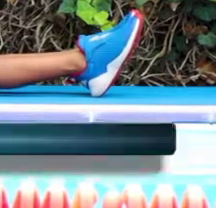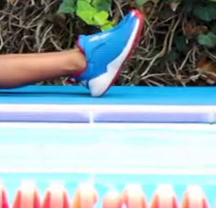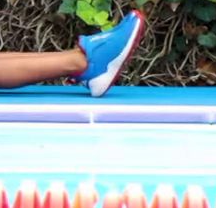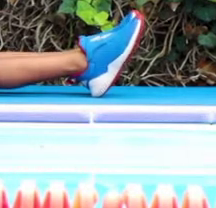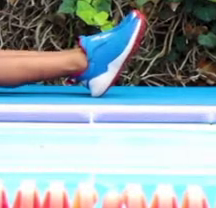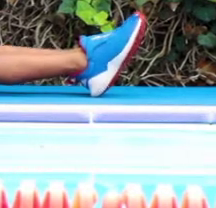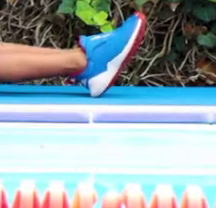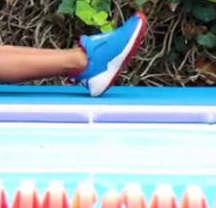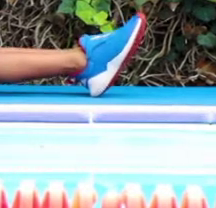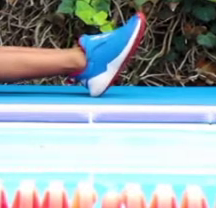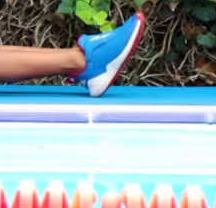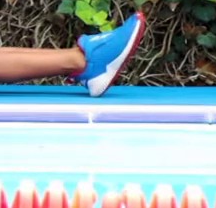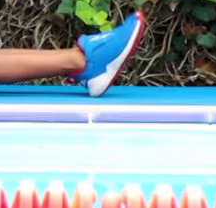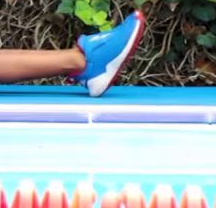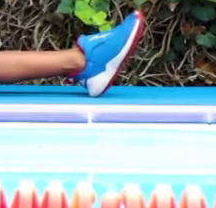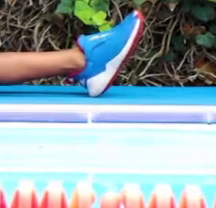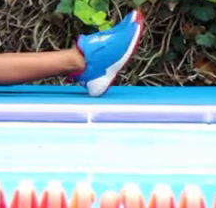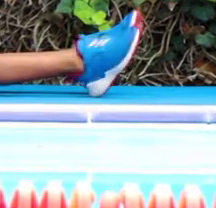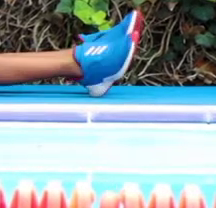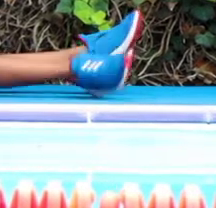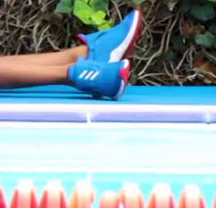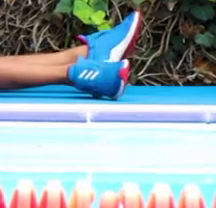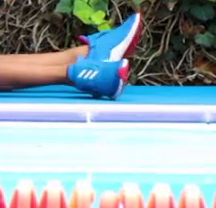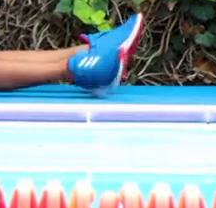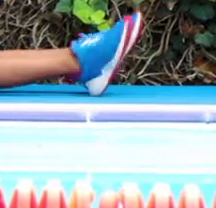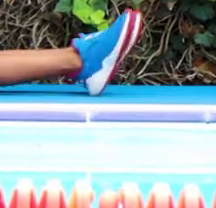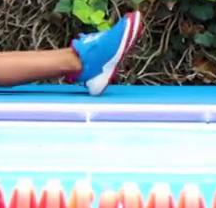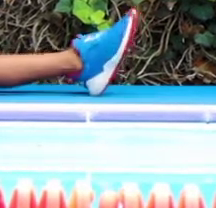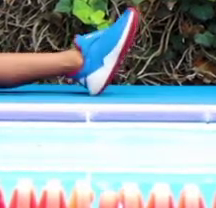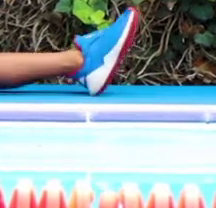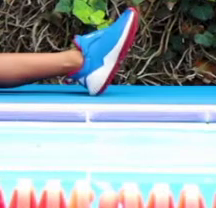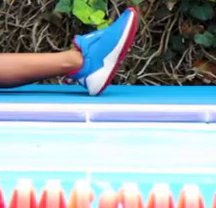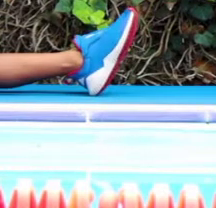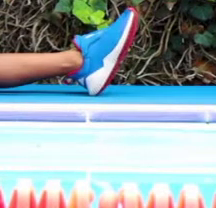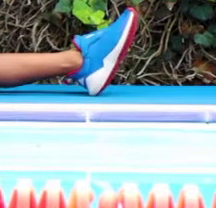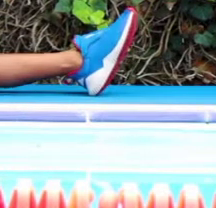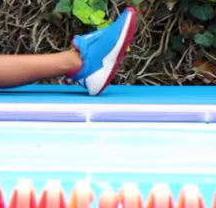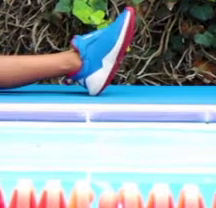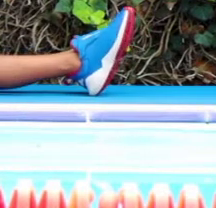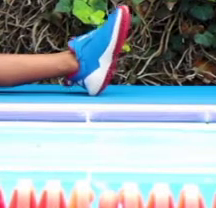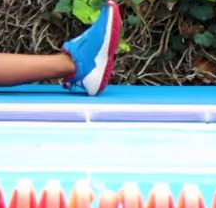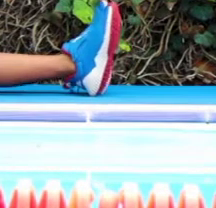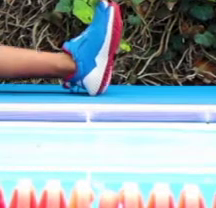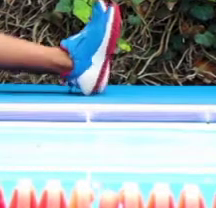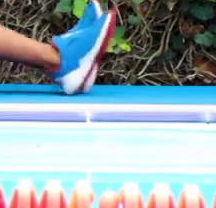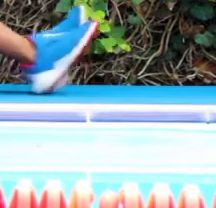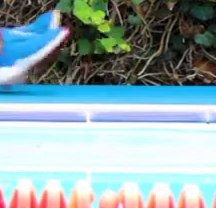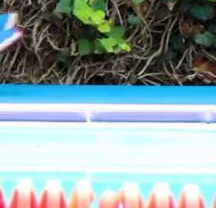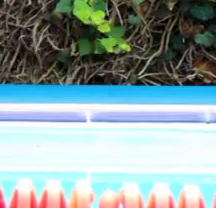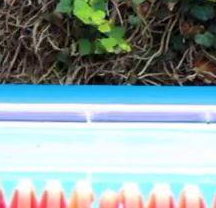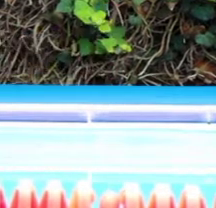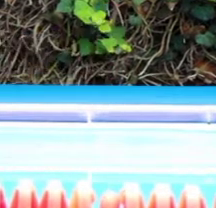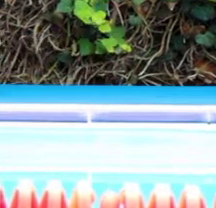Exhala. Prepárate para la siguiente. Tres repeticiones. Una.